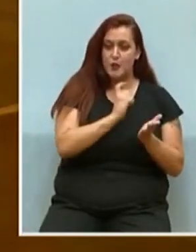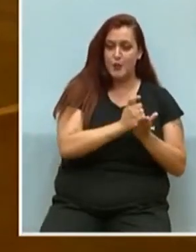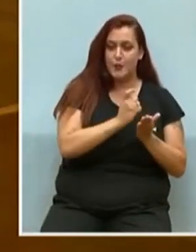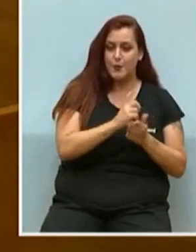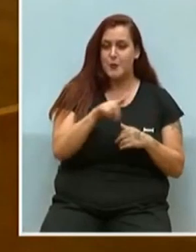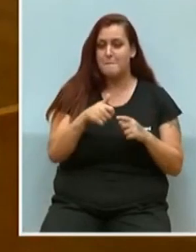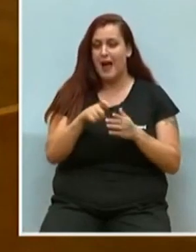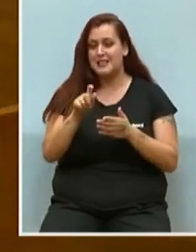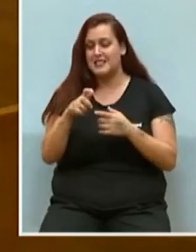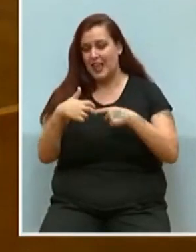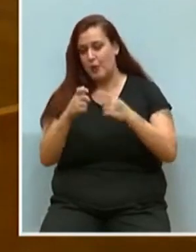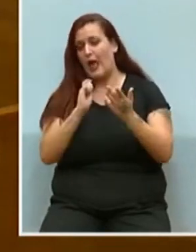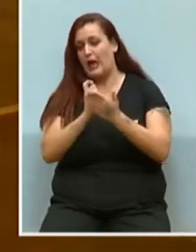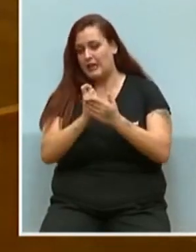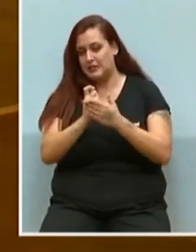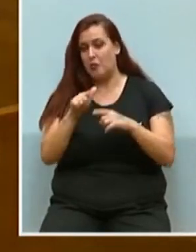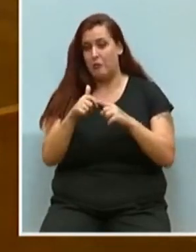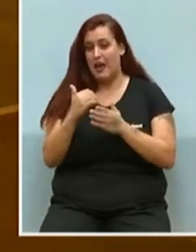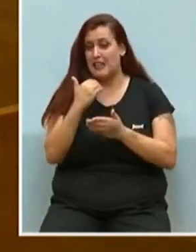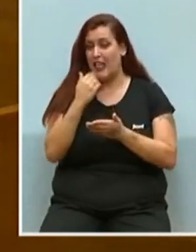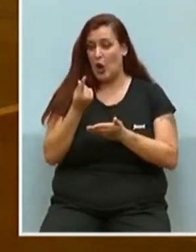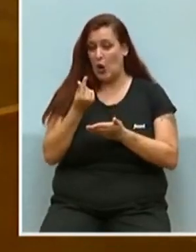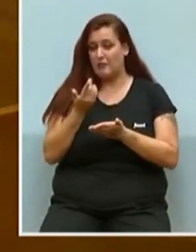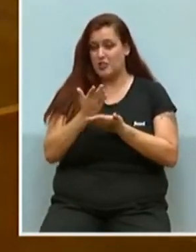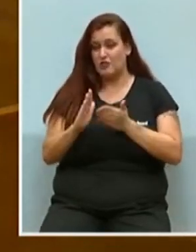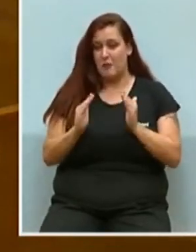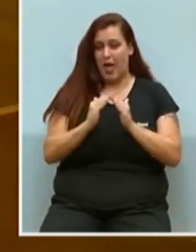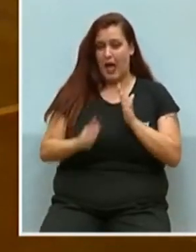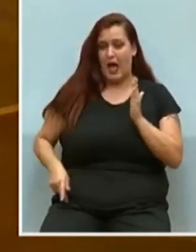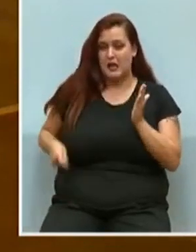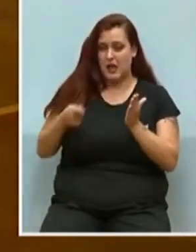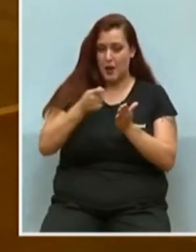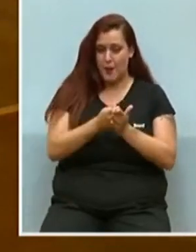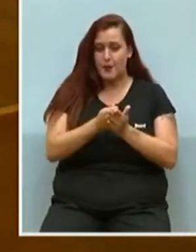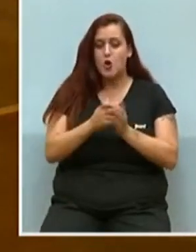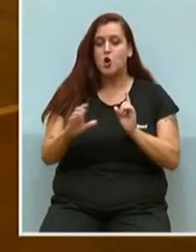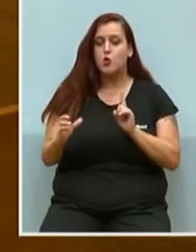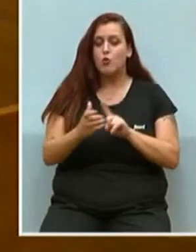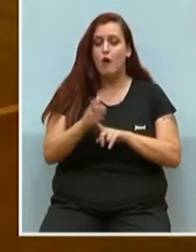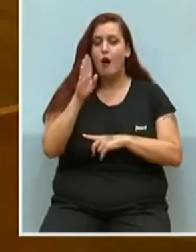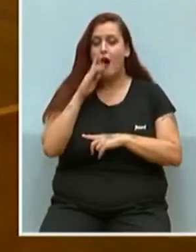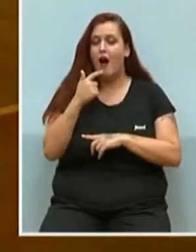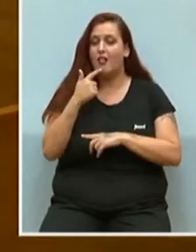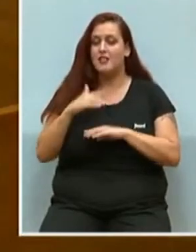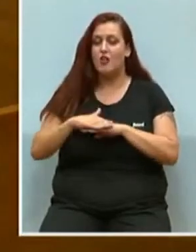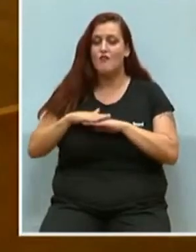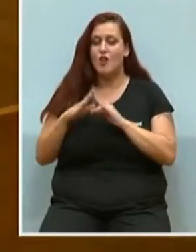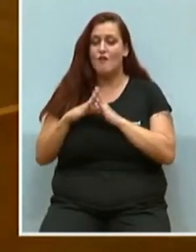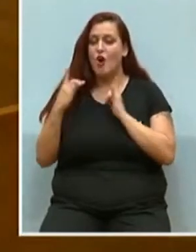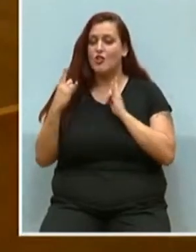los impuestos y recoger lo que quede para poder llevarlo a casa. La solución no es como hacía el Gobierno del Botánico,